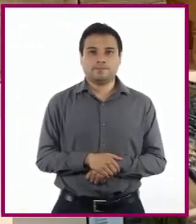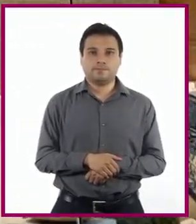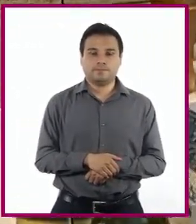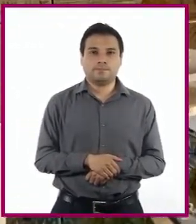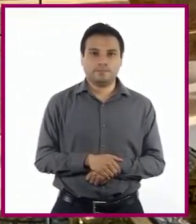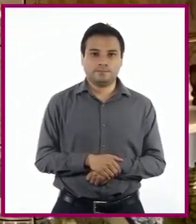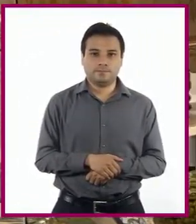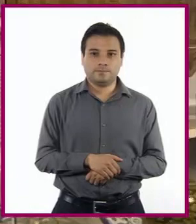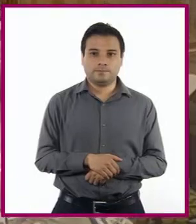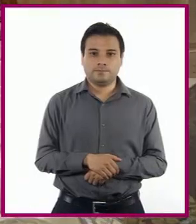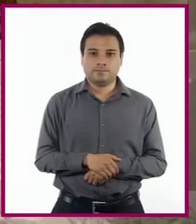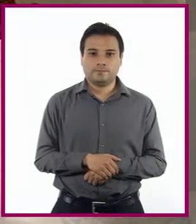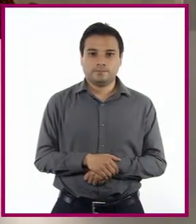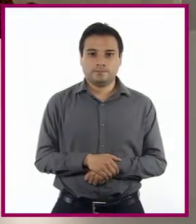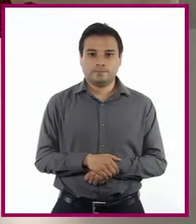utilizar